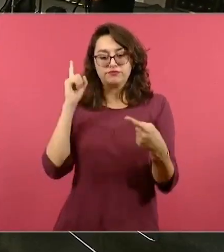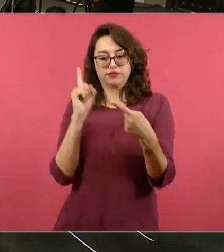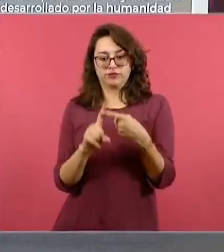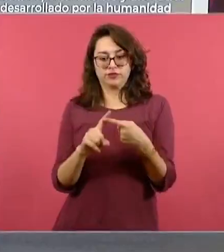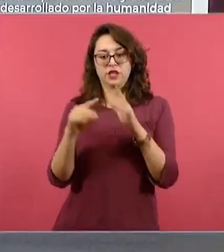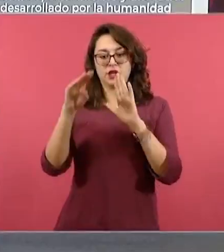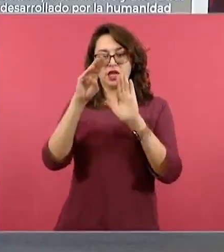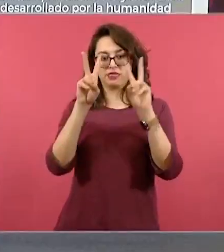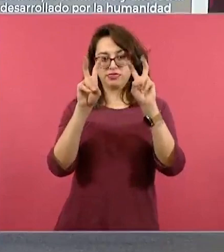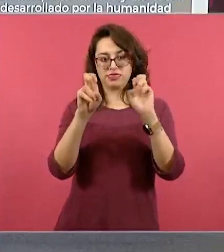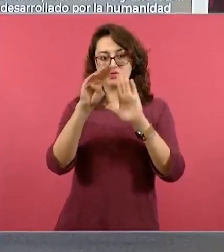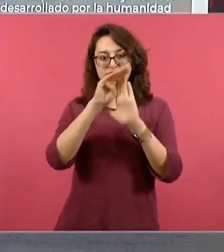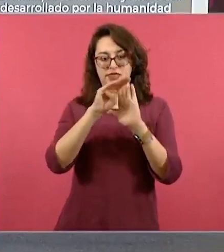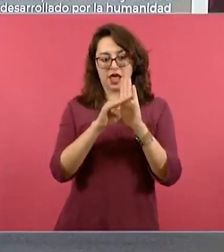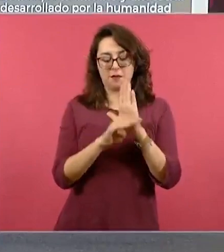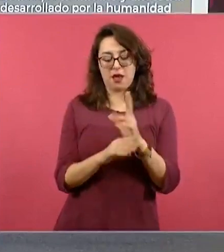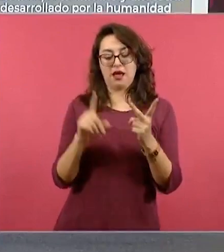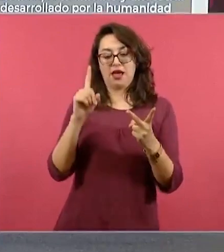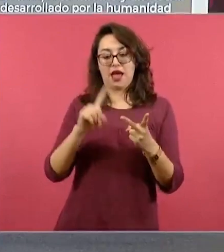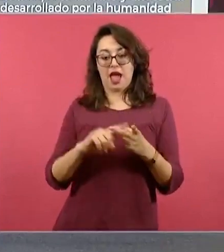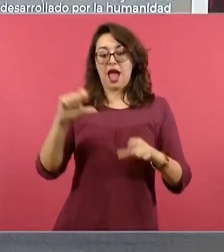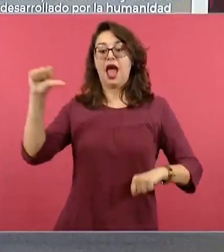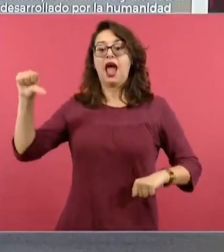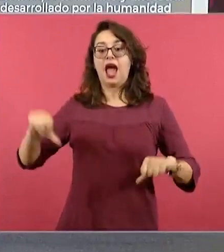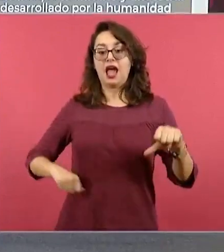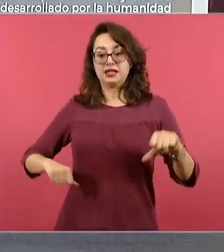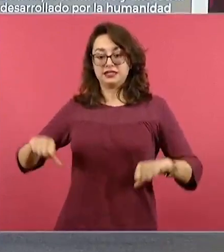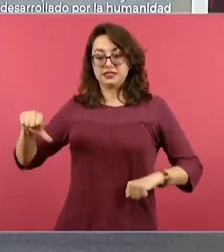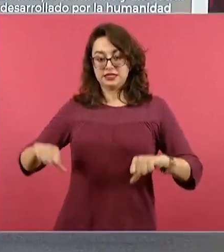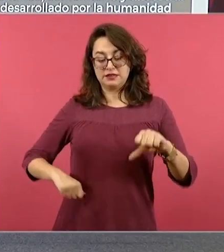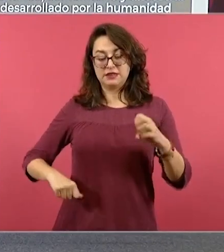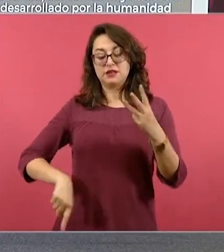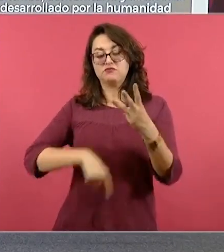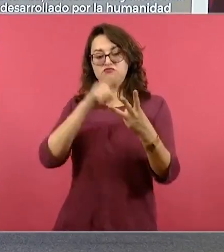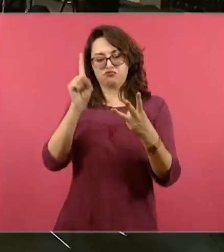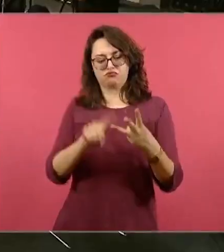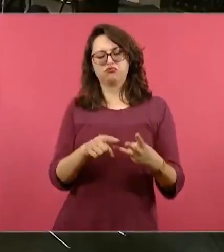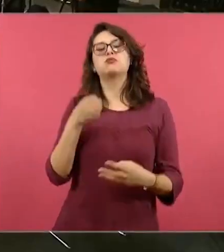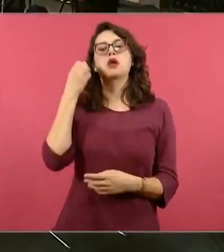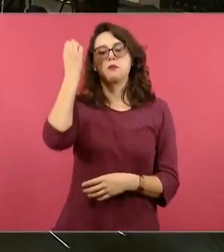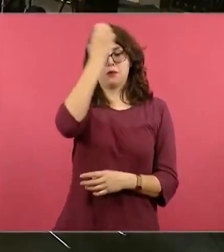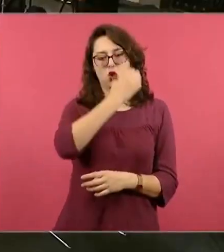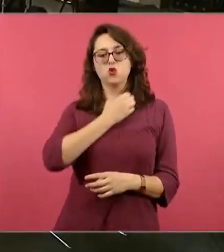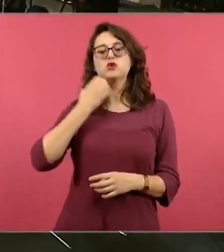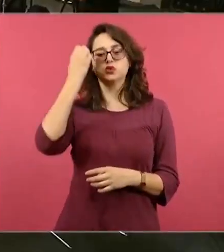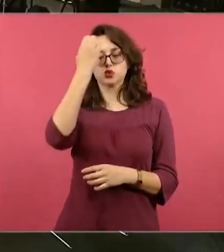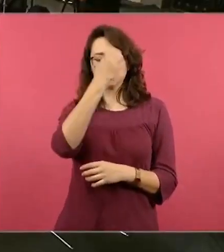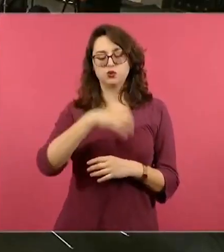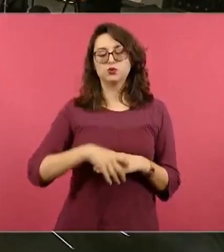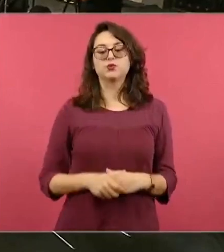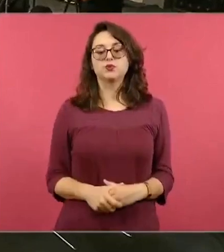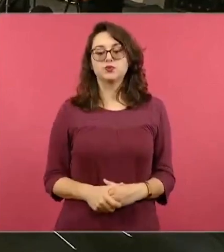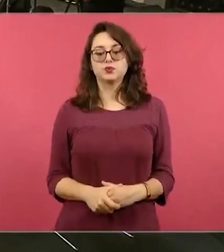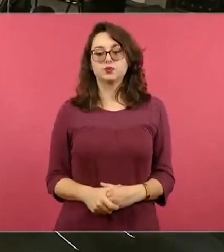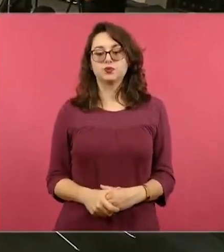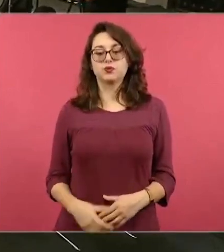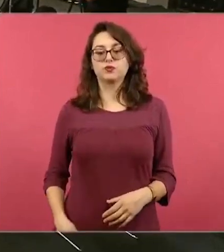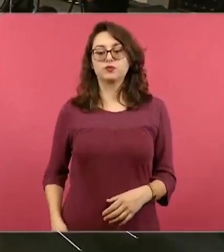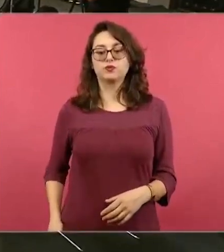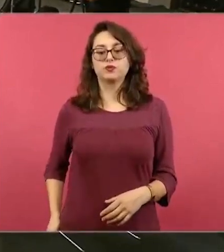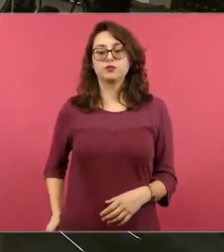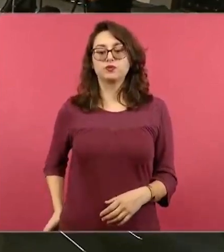parte didáctica y por supuesto la carga de la evaluación. Todo ello en interacción